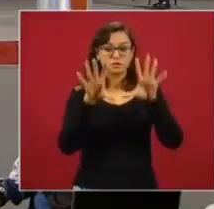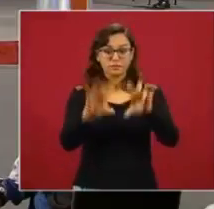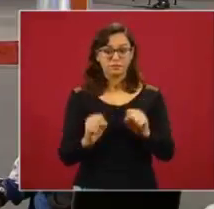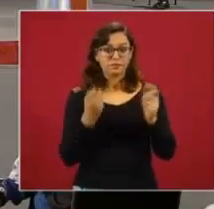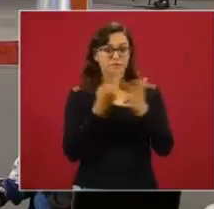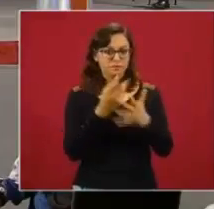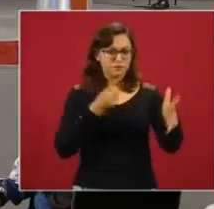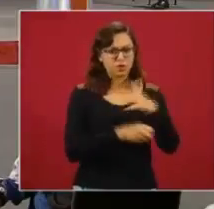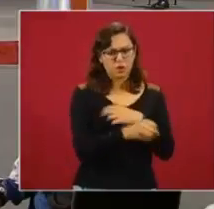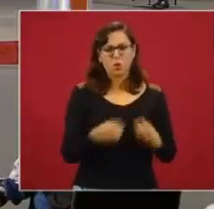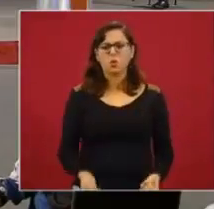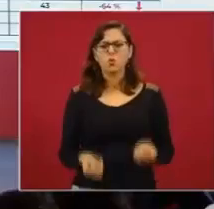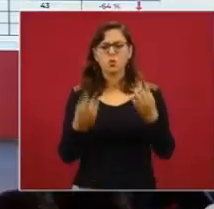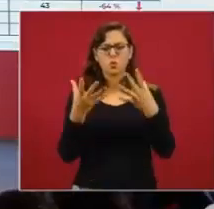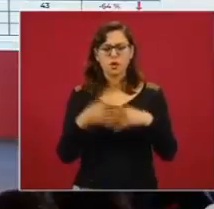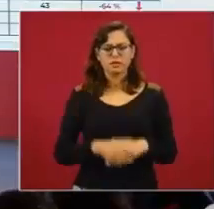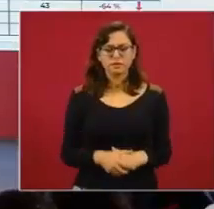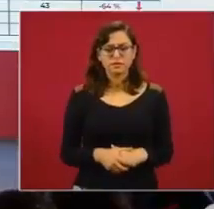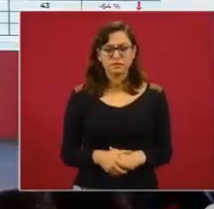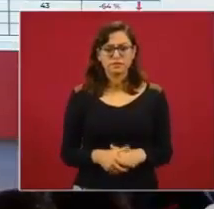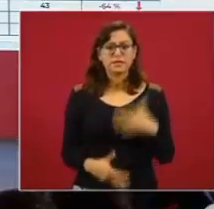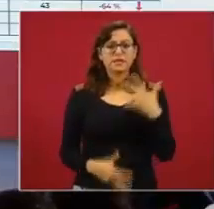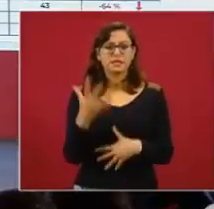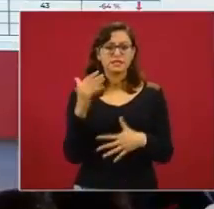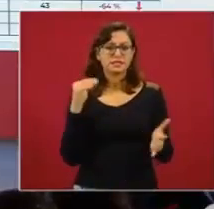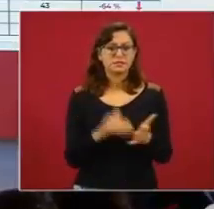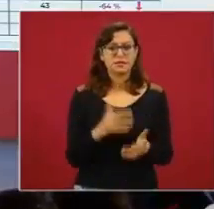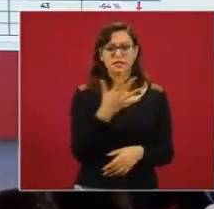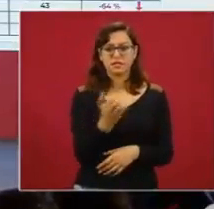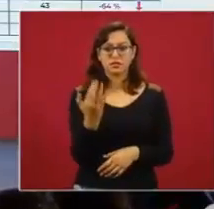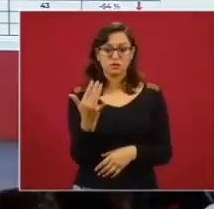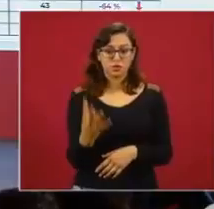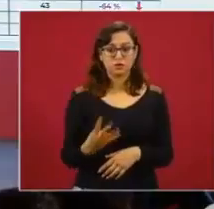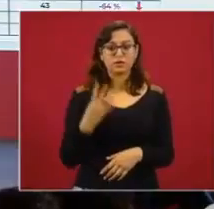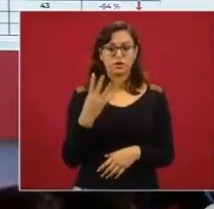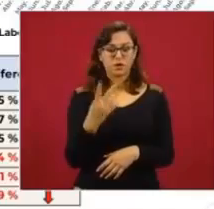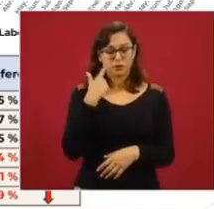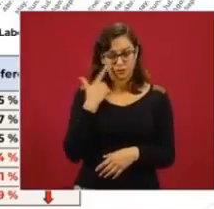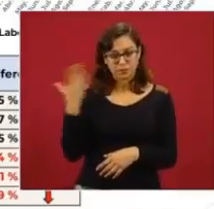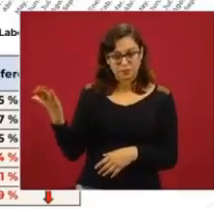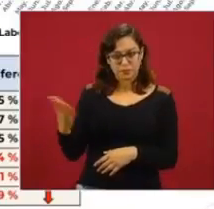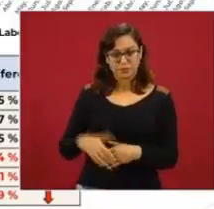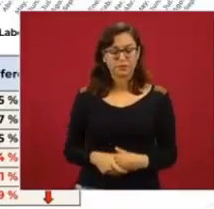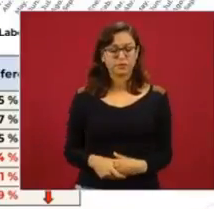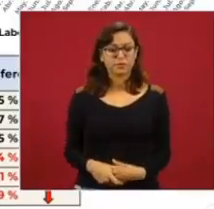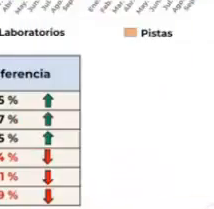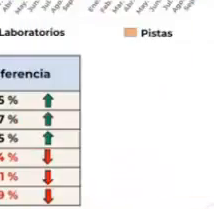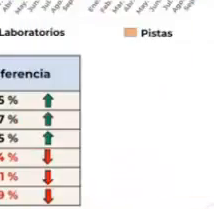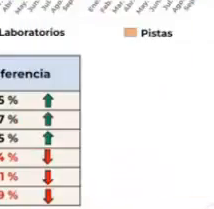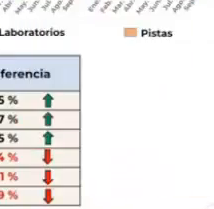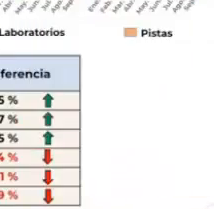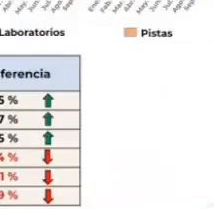detenidos, 15 mil 554 en lo que va del año, 1 mil 55 en agosto,